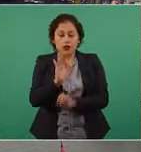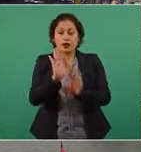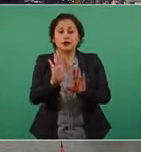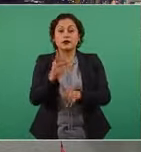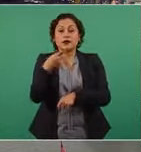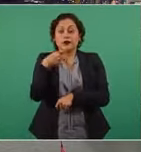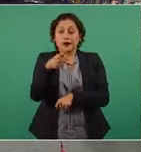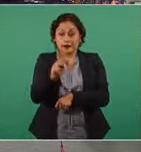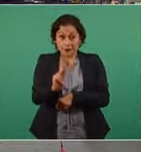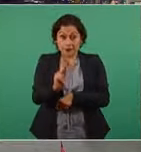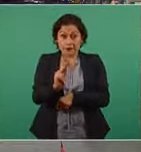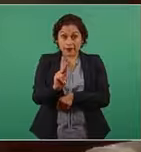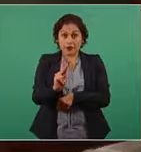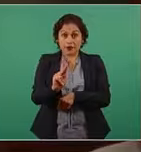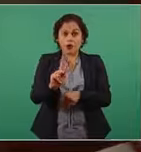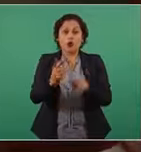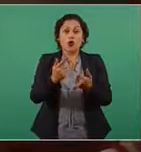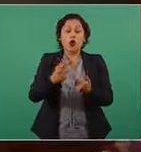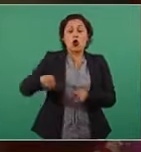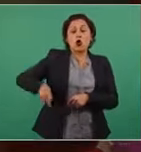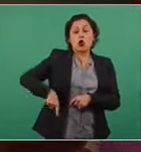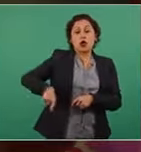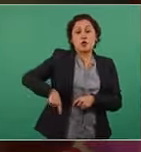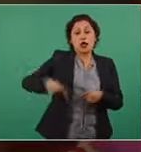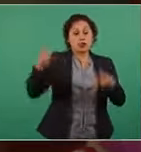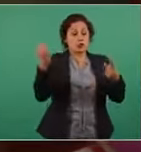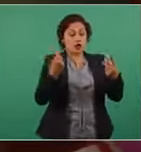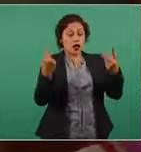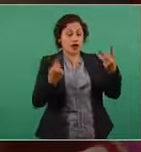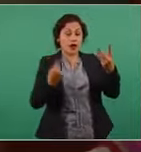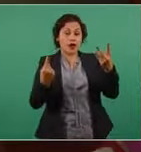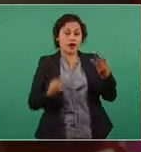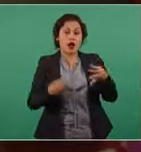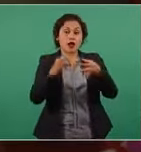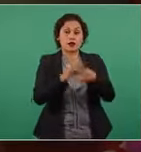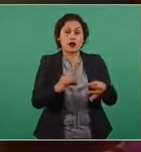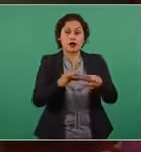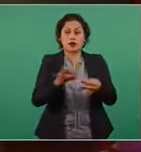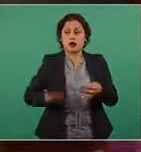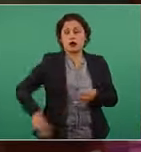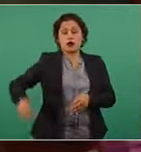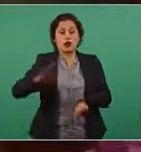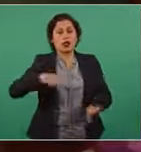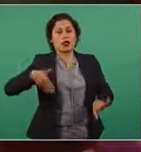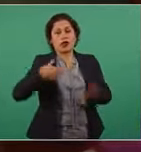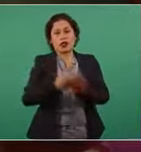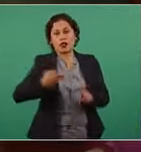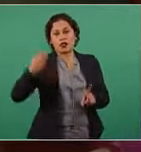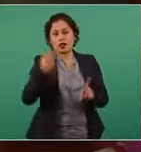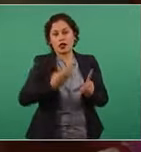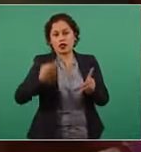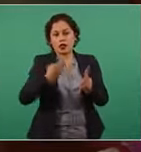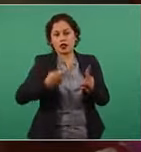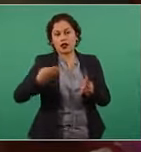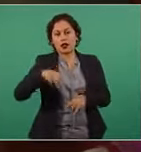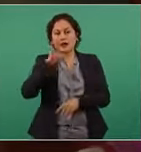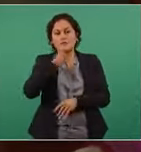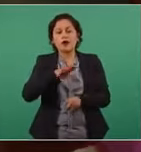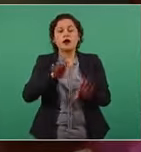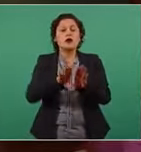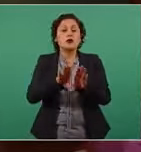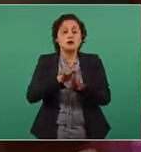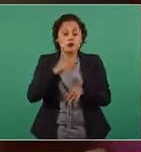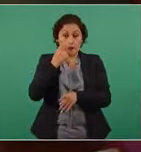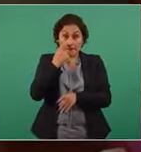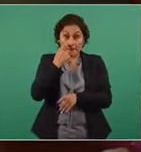asunto que propone el gobierno lo atacan la deslegitimación no solamente se remite o se limita a lo que